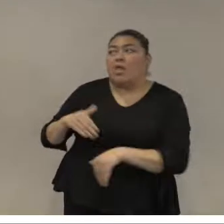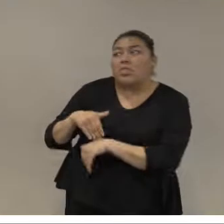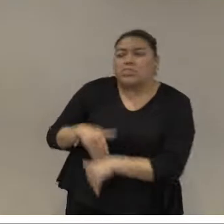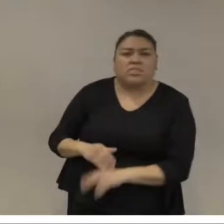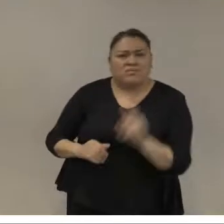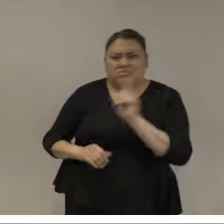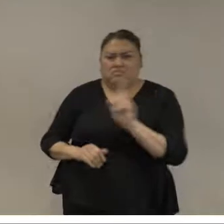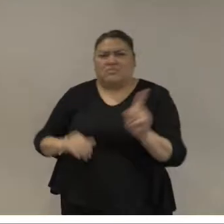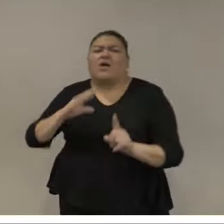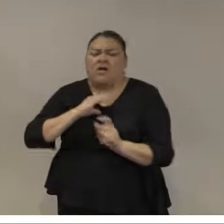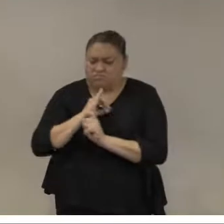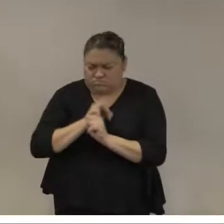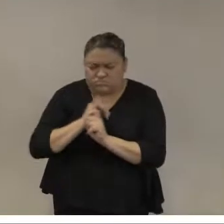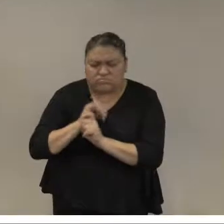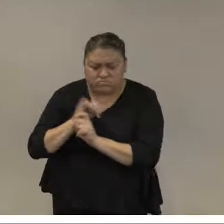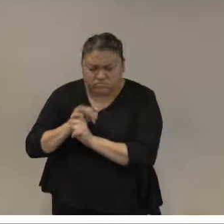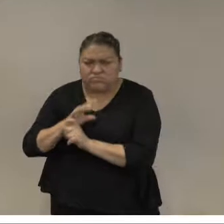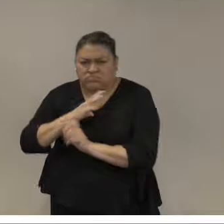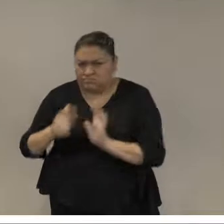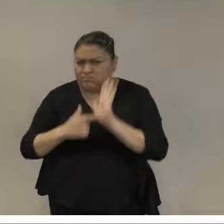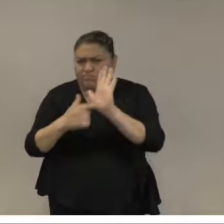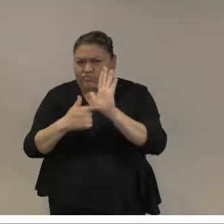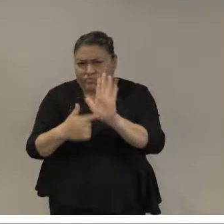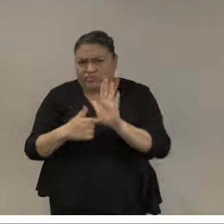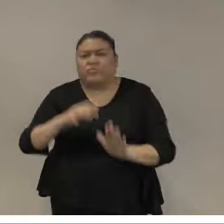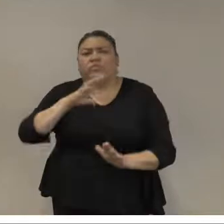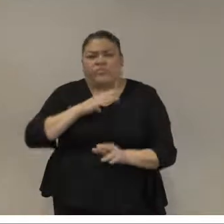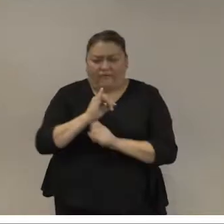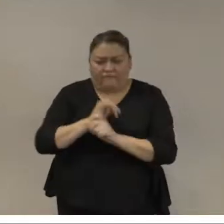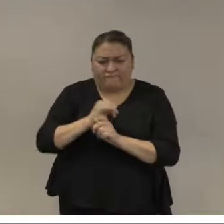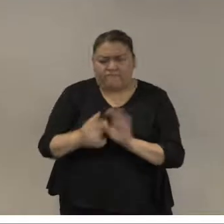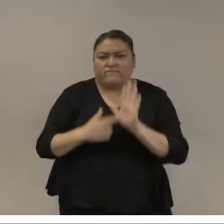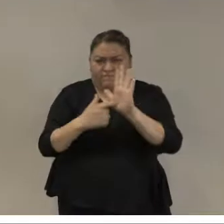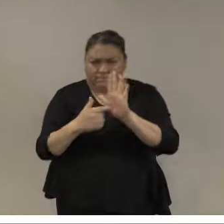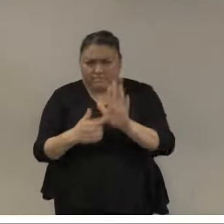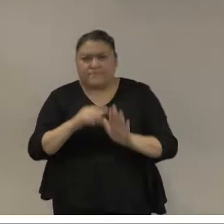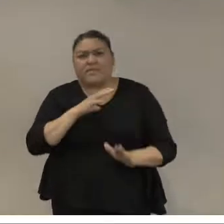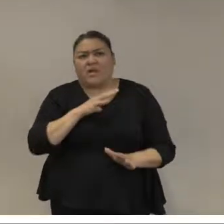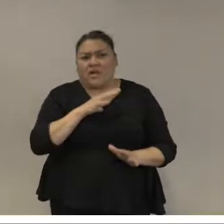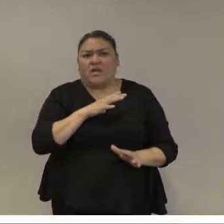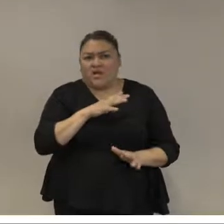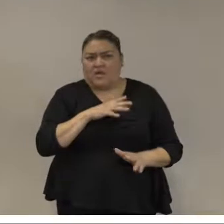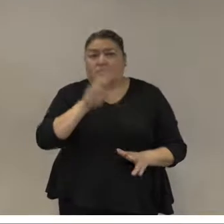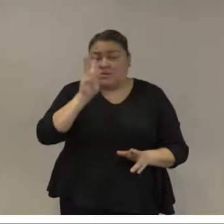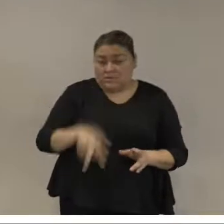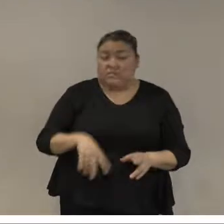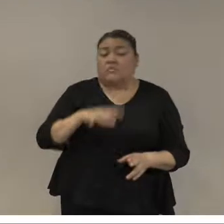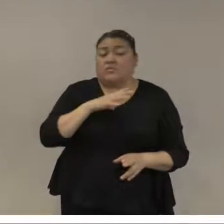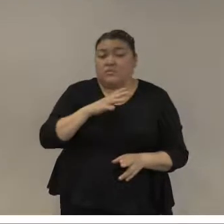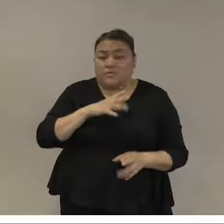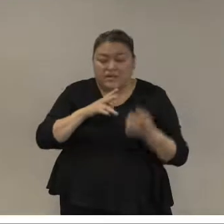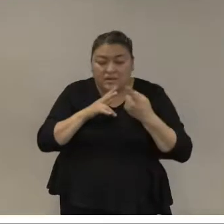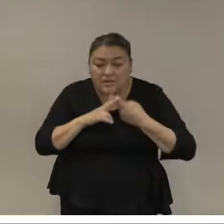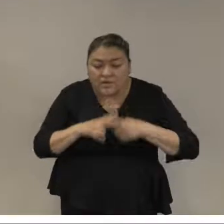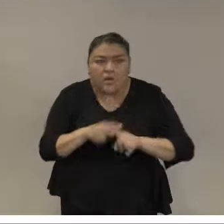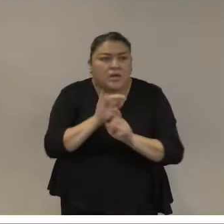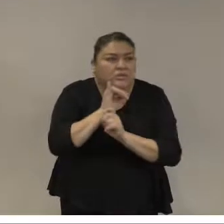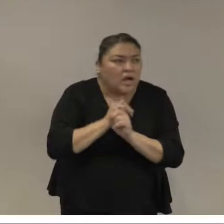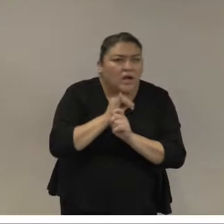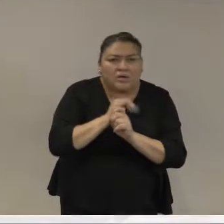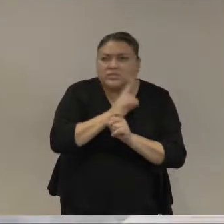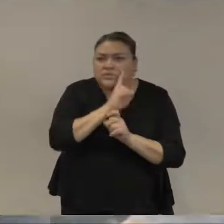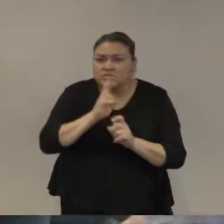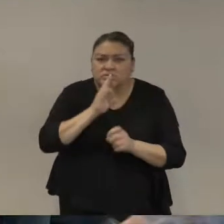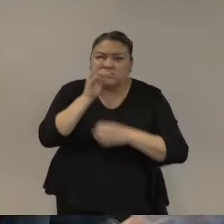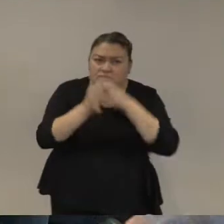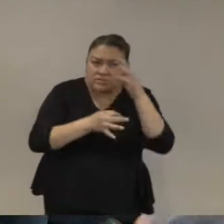tantos procesos de rendición de cuentas que han surgido que realmente iniciaron con buenos reportajes desde